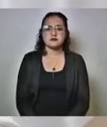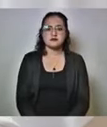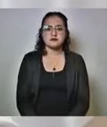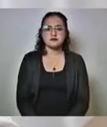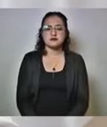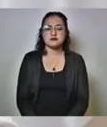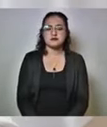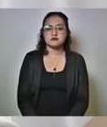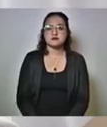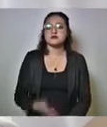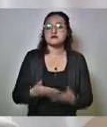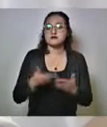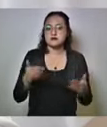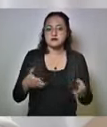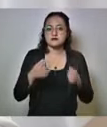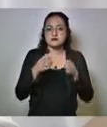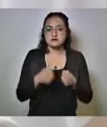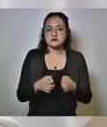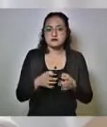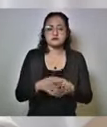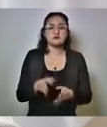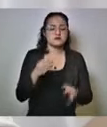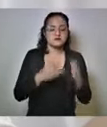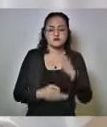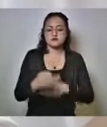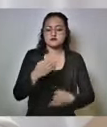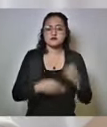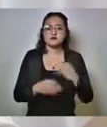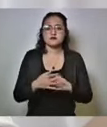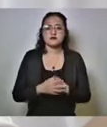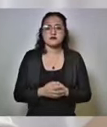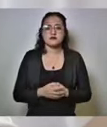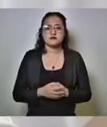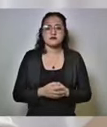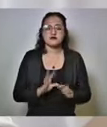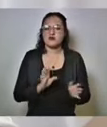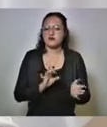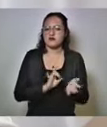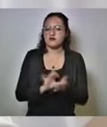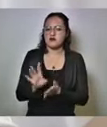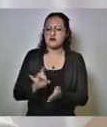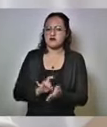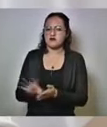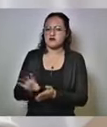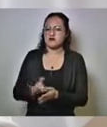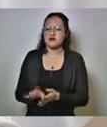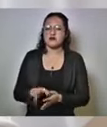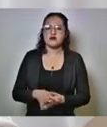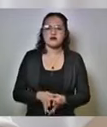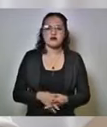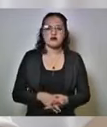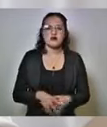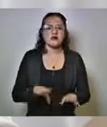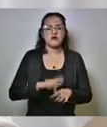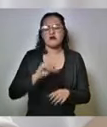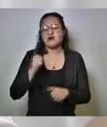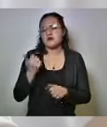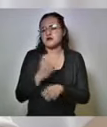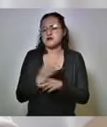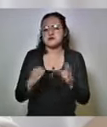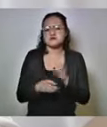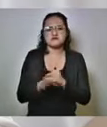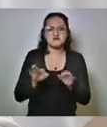hoy están todos fuera están concentrados están dedicados otras actividades